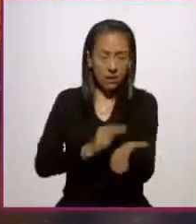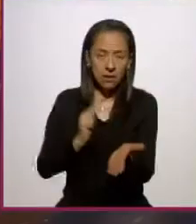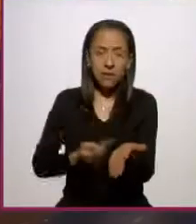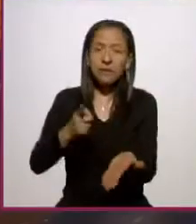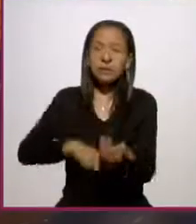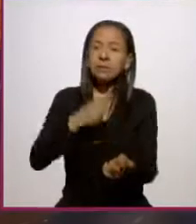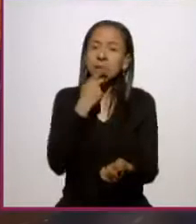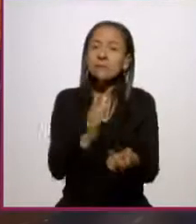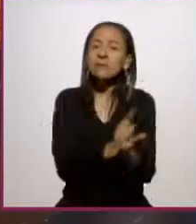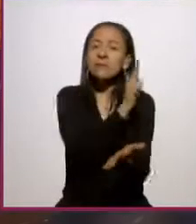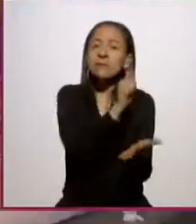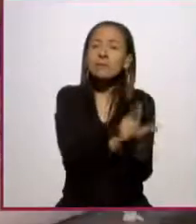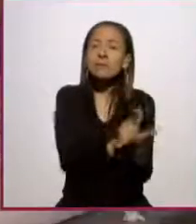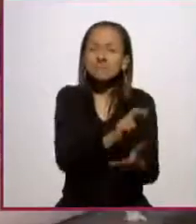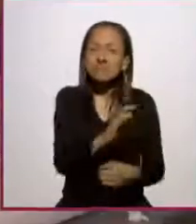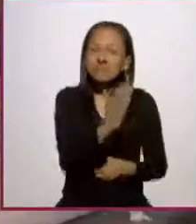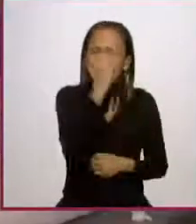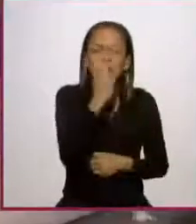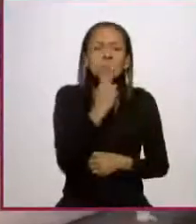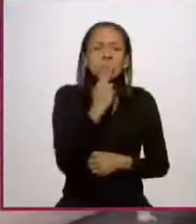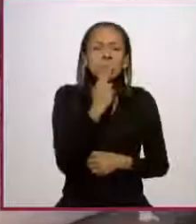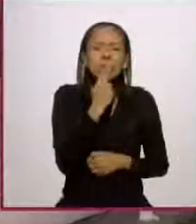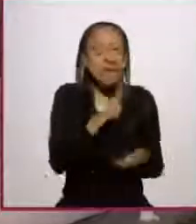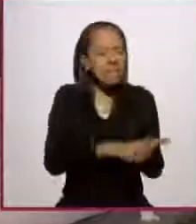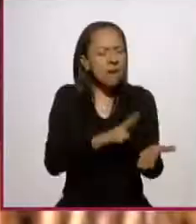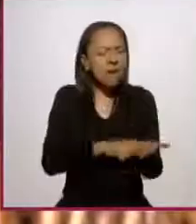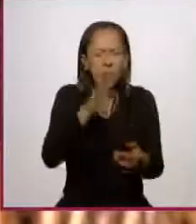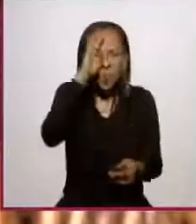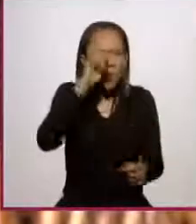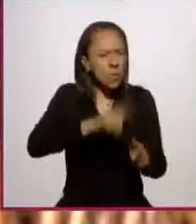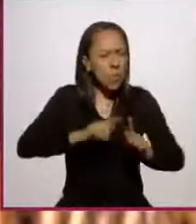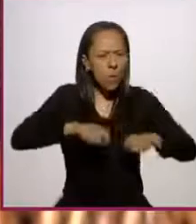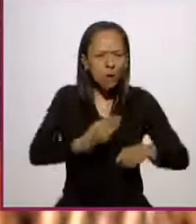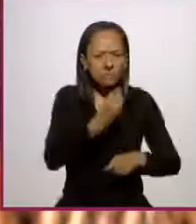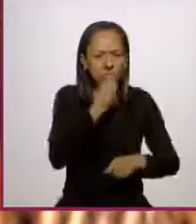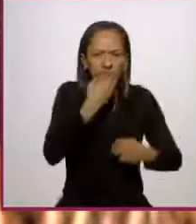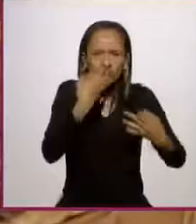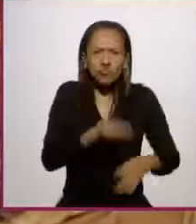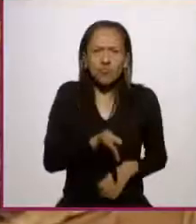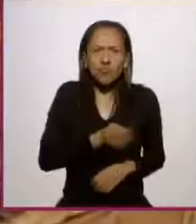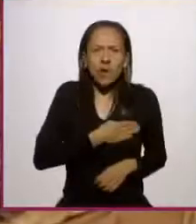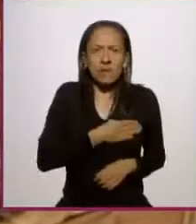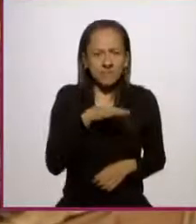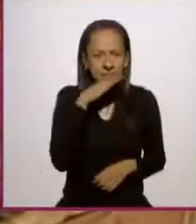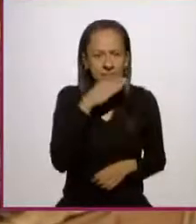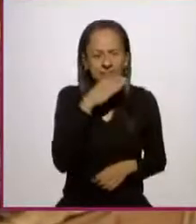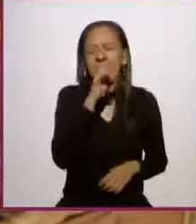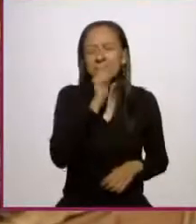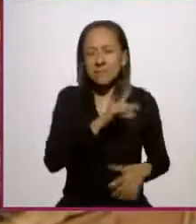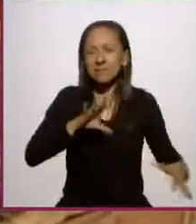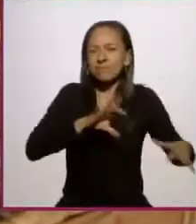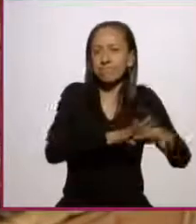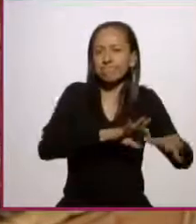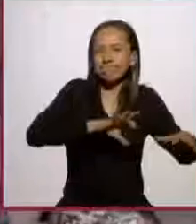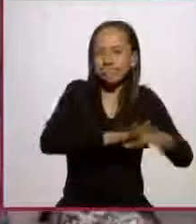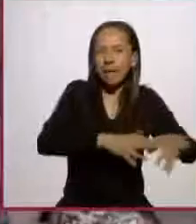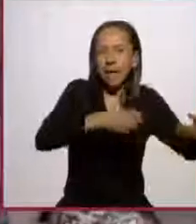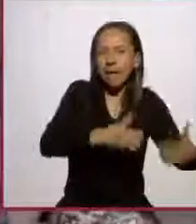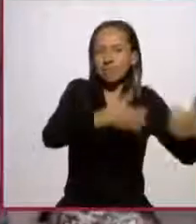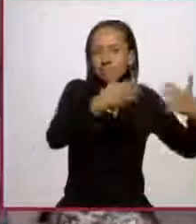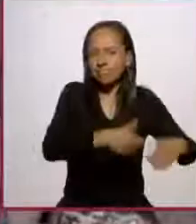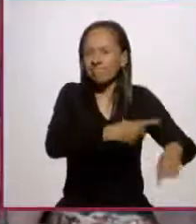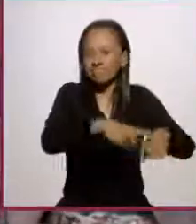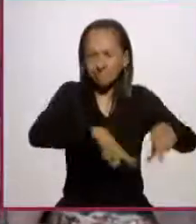reconoce el valor cultural y alimentario del maíz nativo, además de todas las actividades relacionadas con su producción,